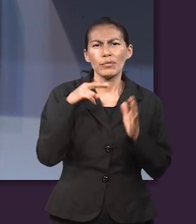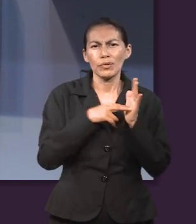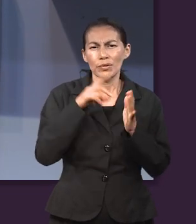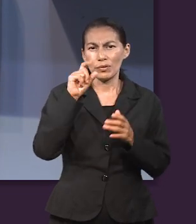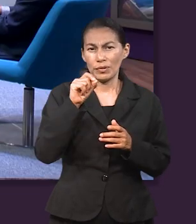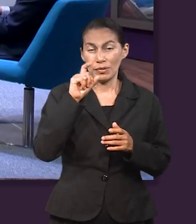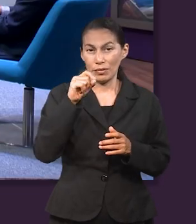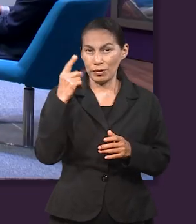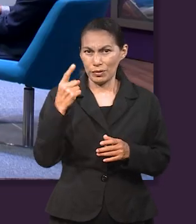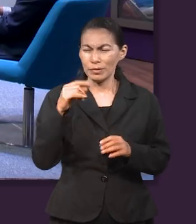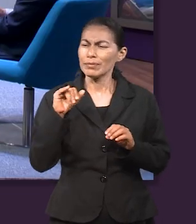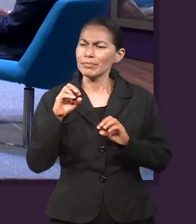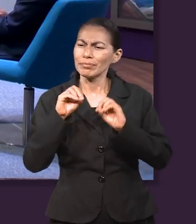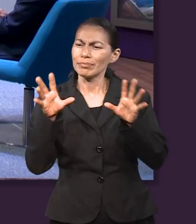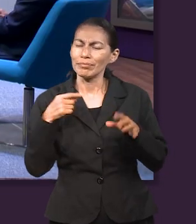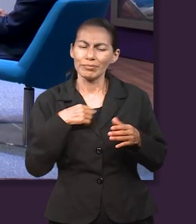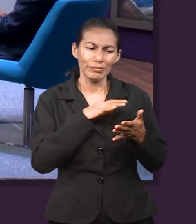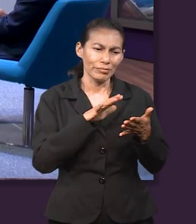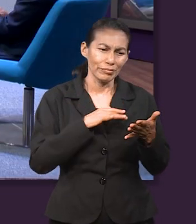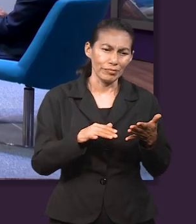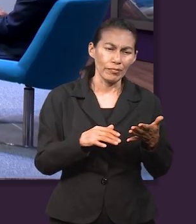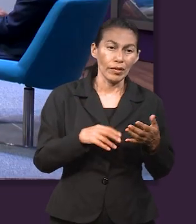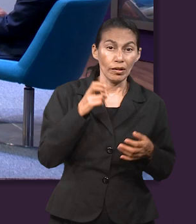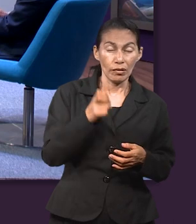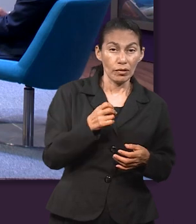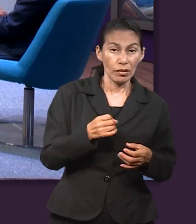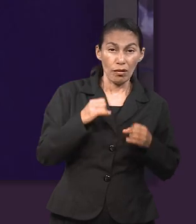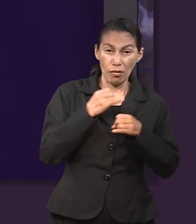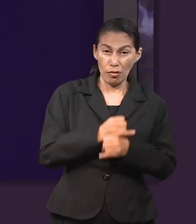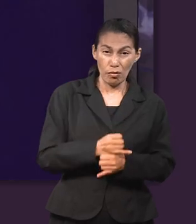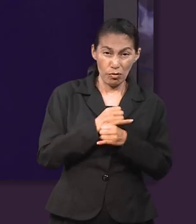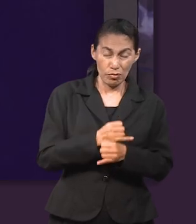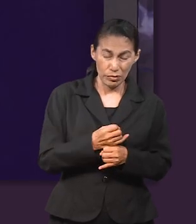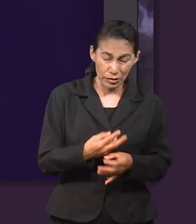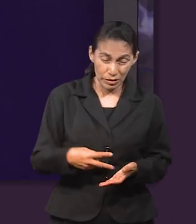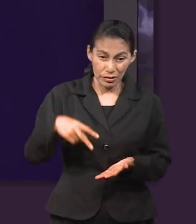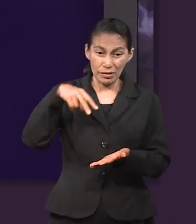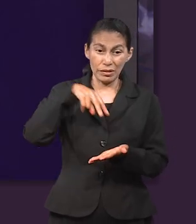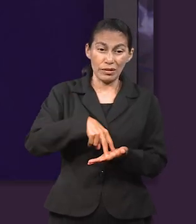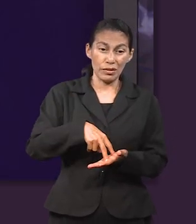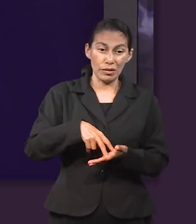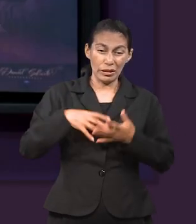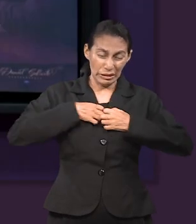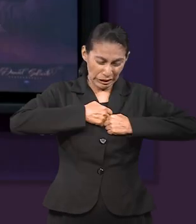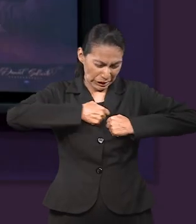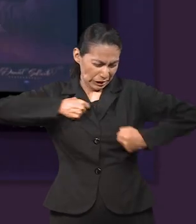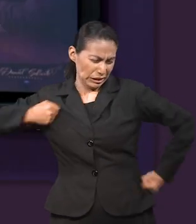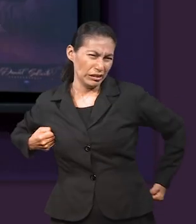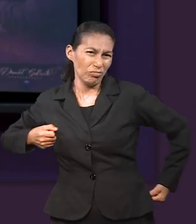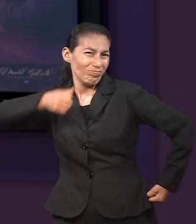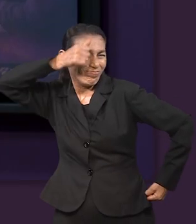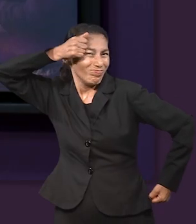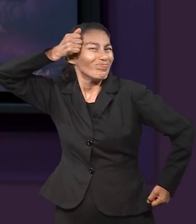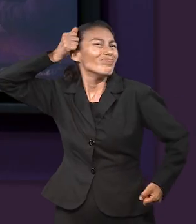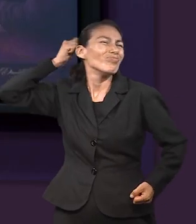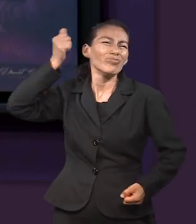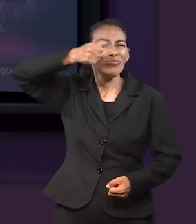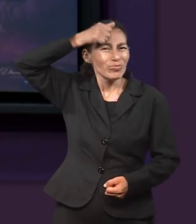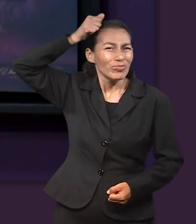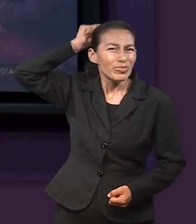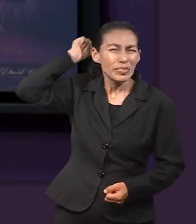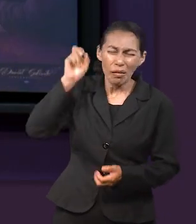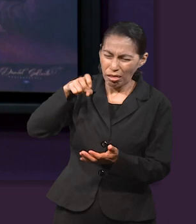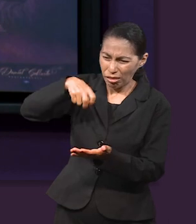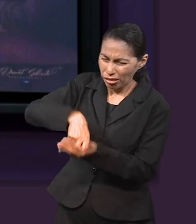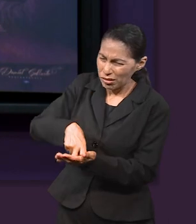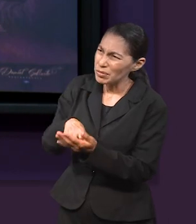Pero vamos a escuchar Job 1 del 20 al 21. Claro que sí. Leo. Entonces Job se levantó y rasgó su manto